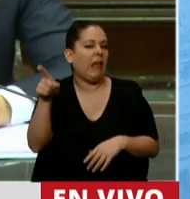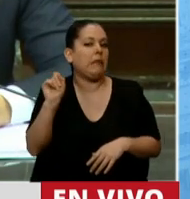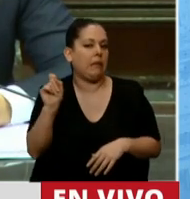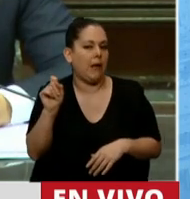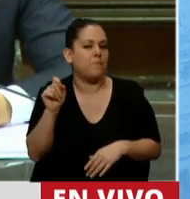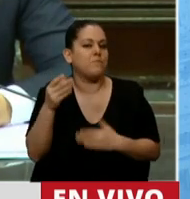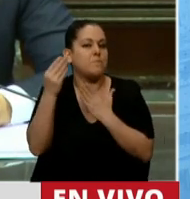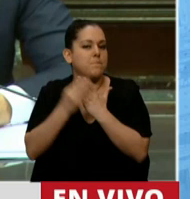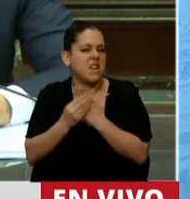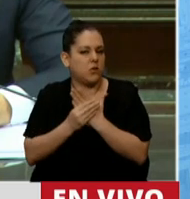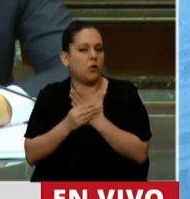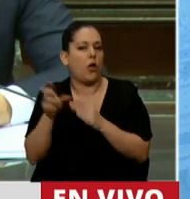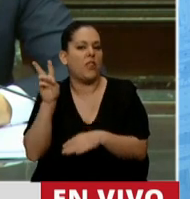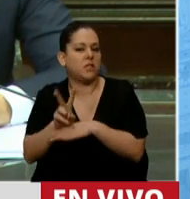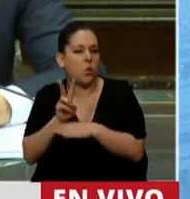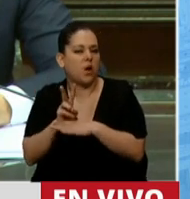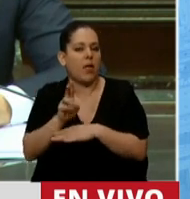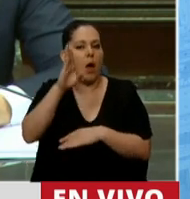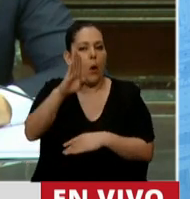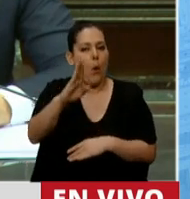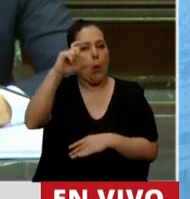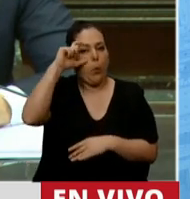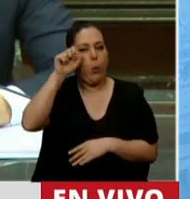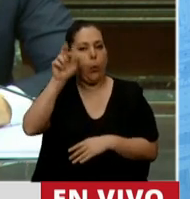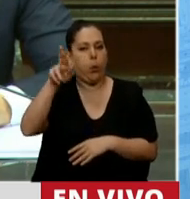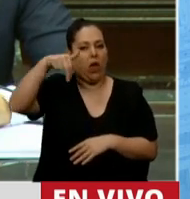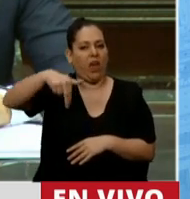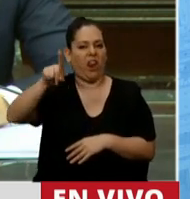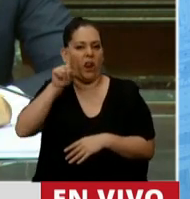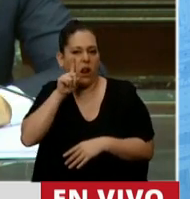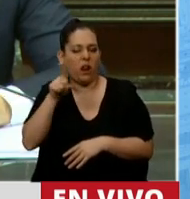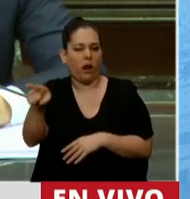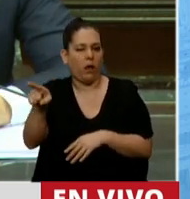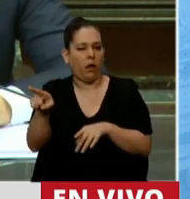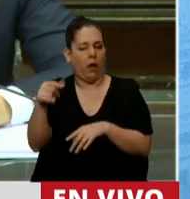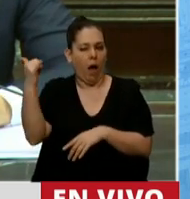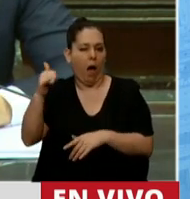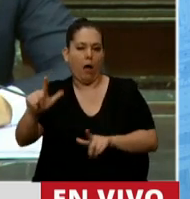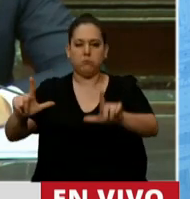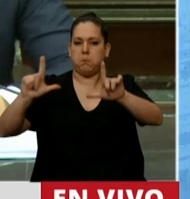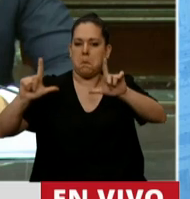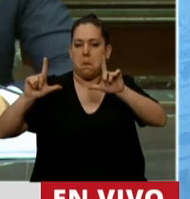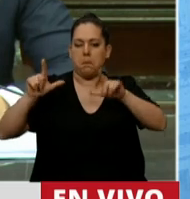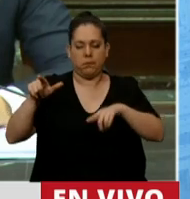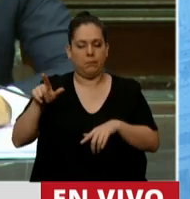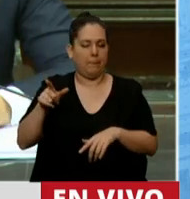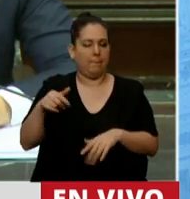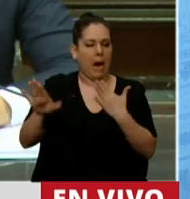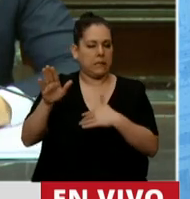de la Provincia de Buenos Aires, Sergio Berni, que se la pasa en los medios de comunicación con su discurso punitivista. Por eso